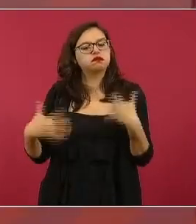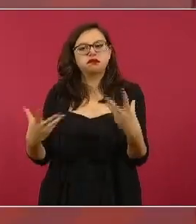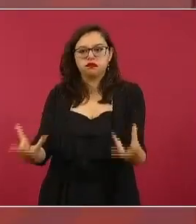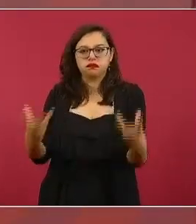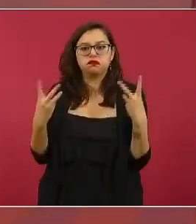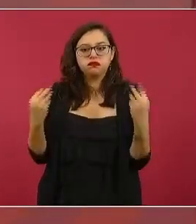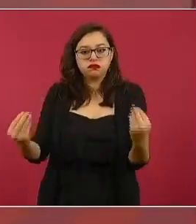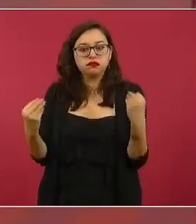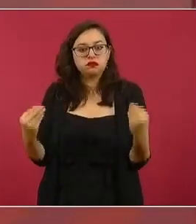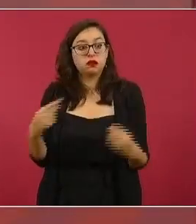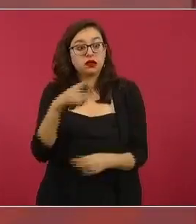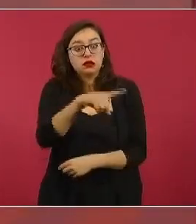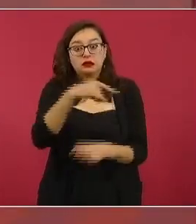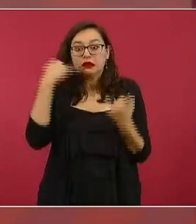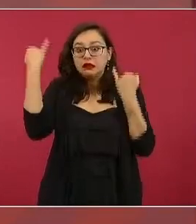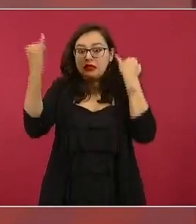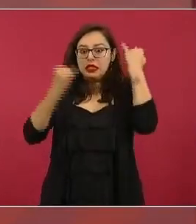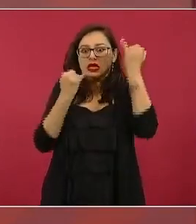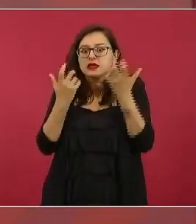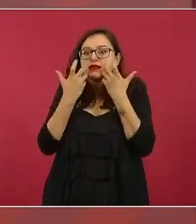o sea es extremo